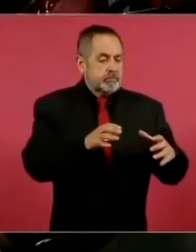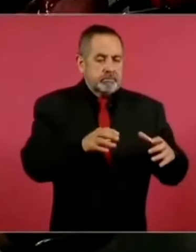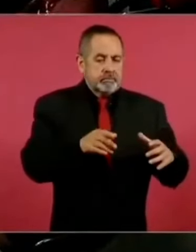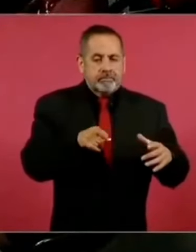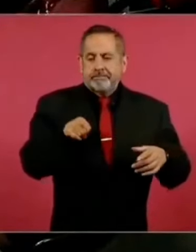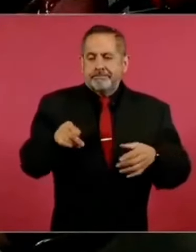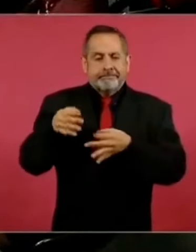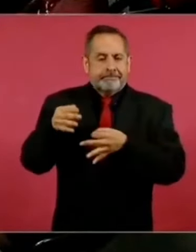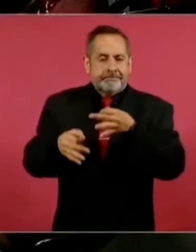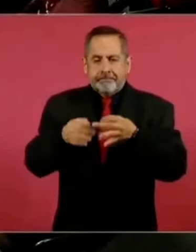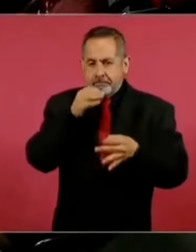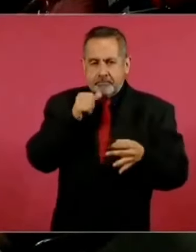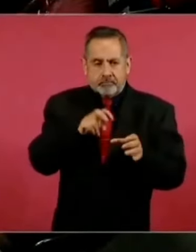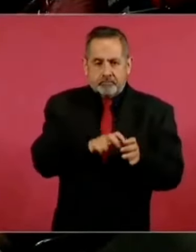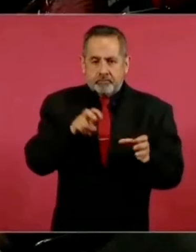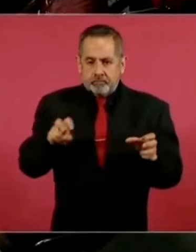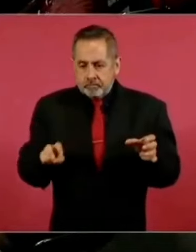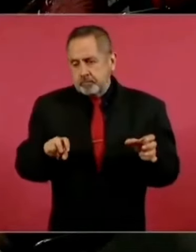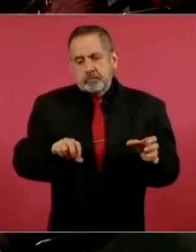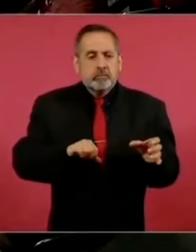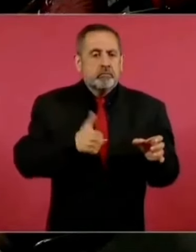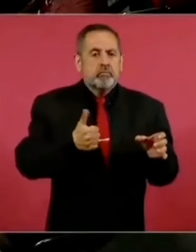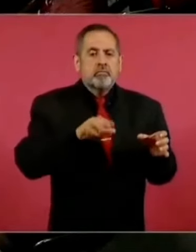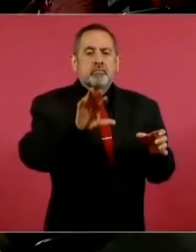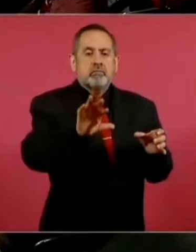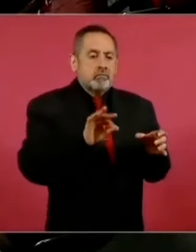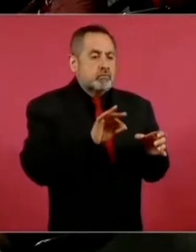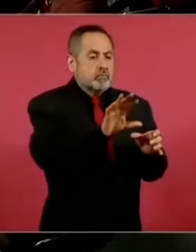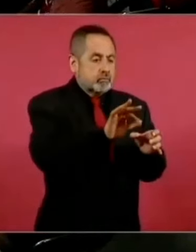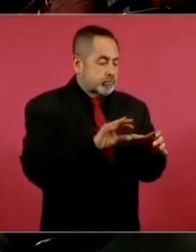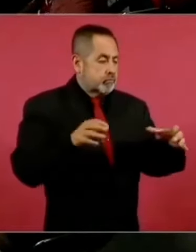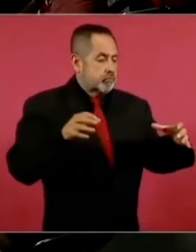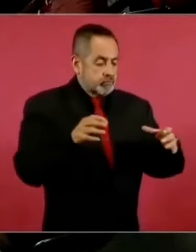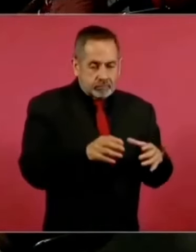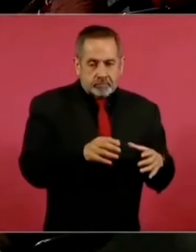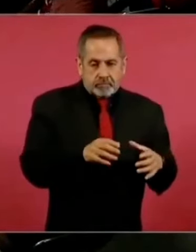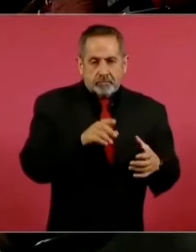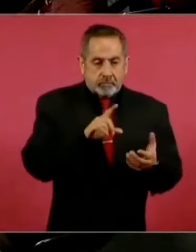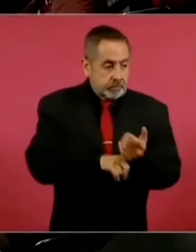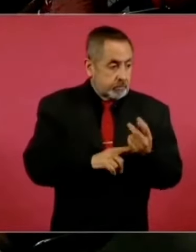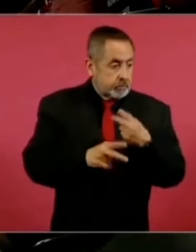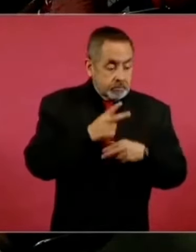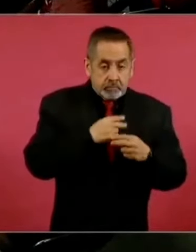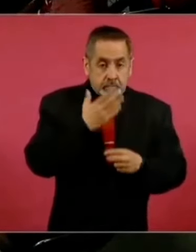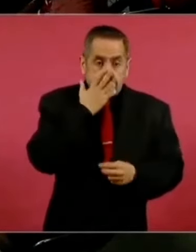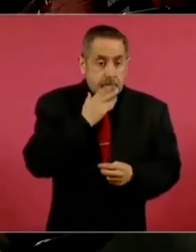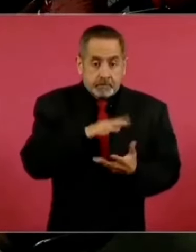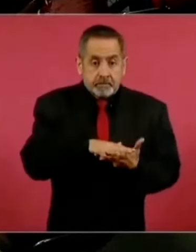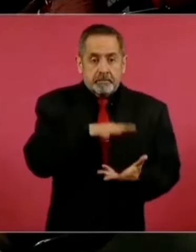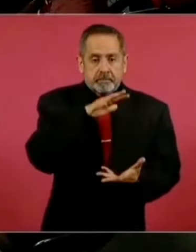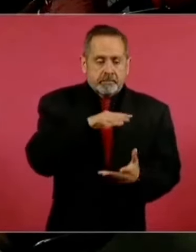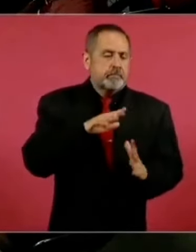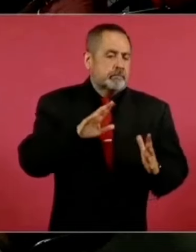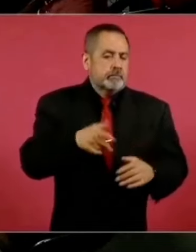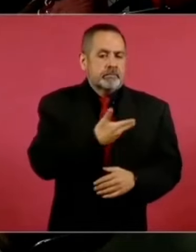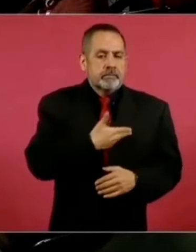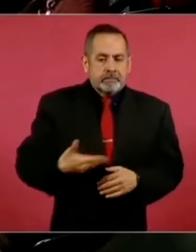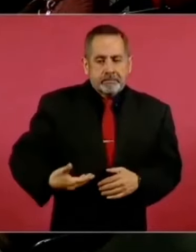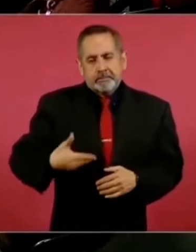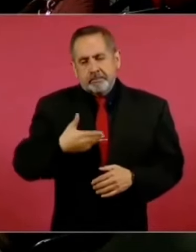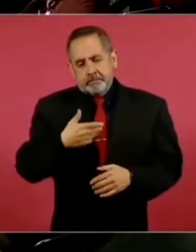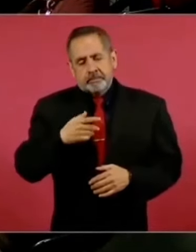o ministra tampoco hubiese mayoría, el presidente o